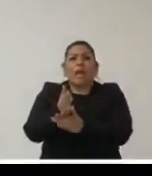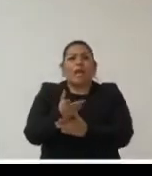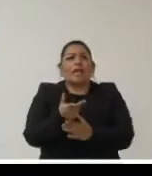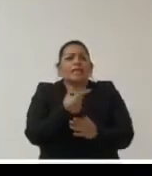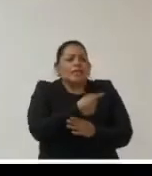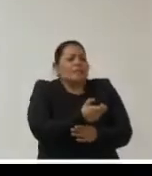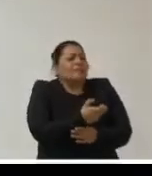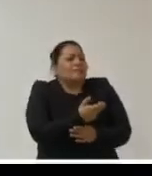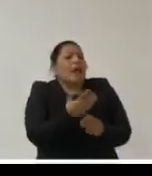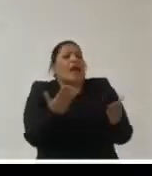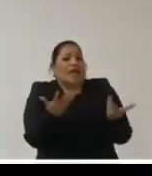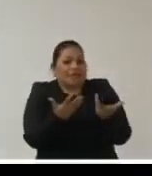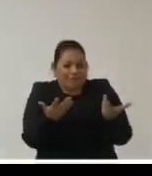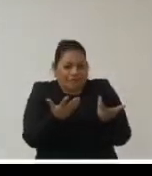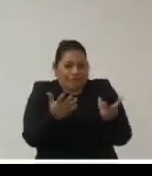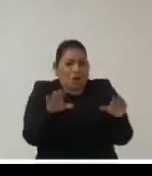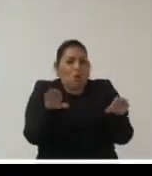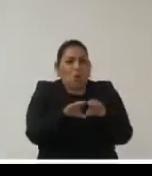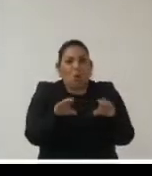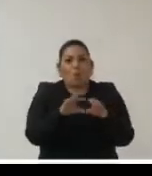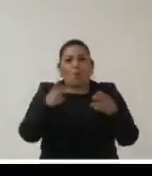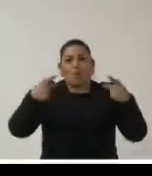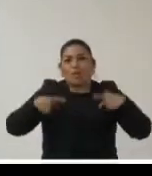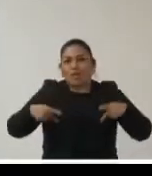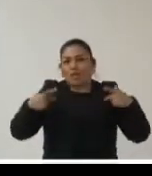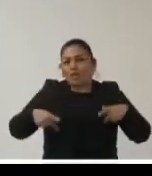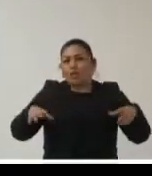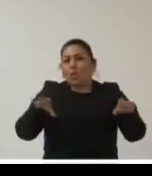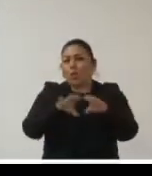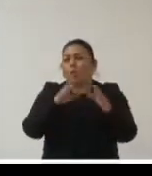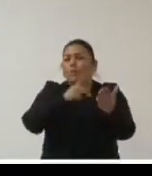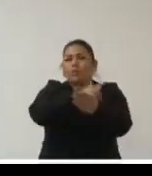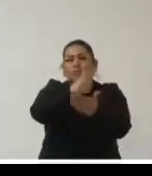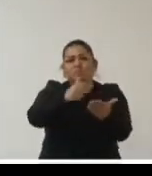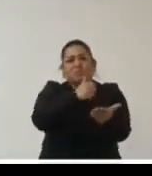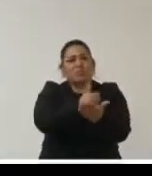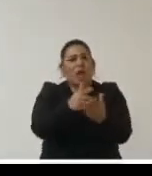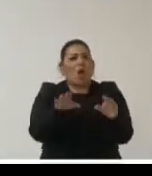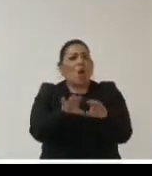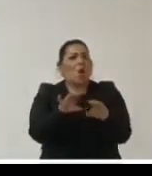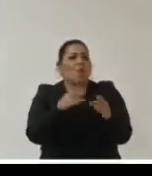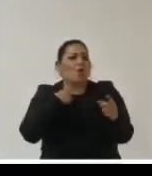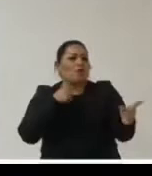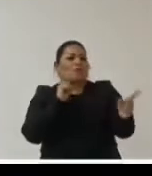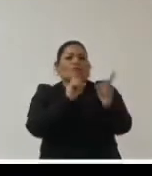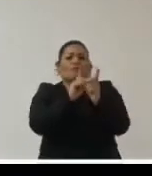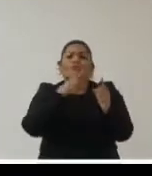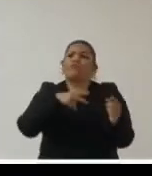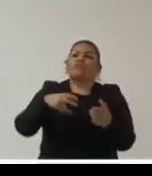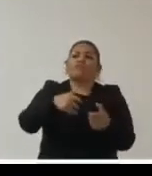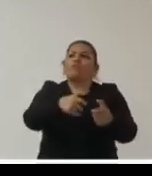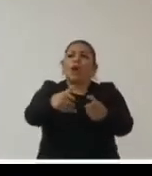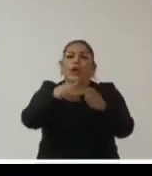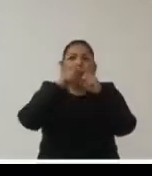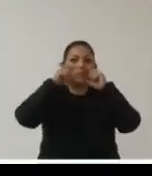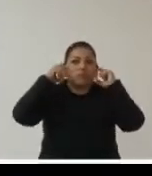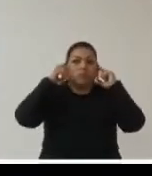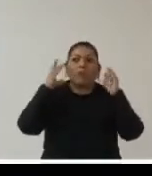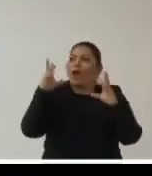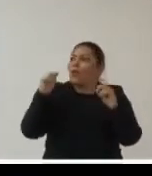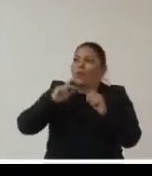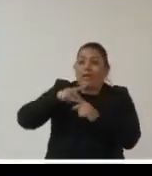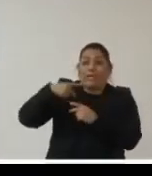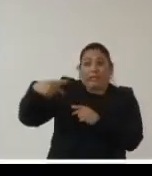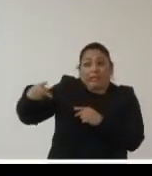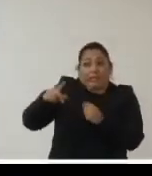qué hacer ¿no? como como personas como ciudadanos o sea yo me encuentro alguien en la calle que no trae curvo de bocas bueno es su